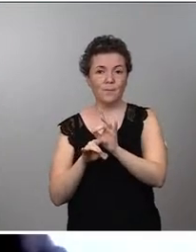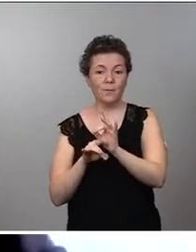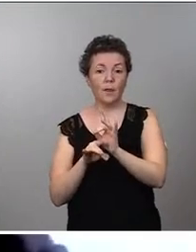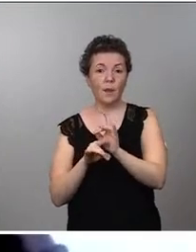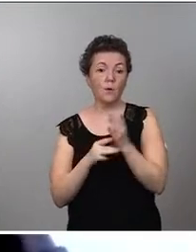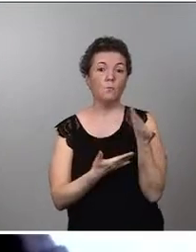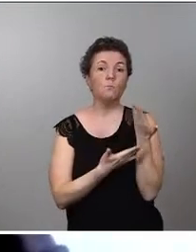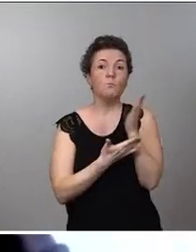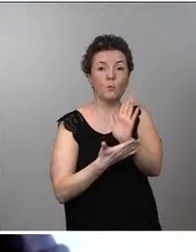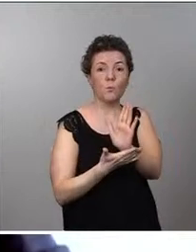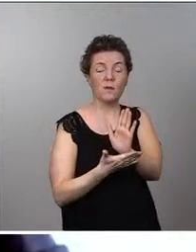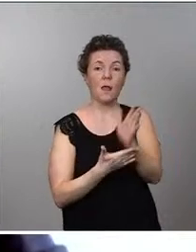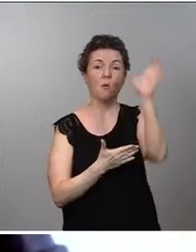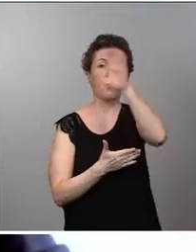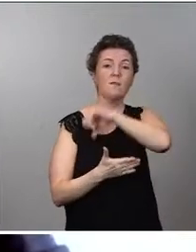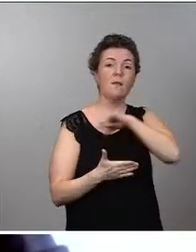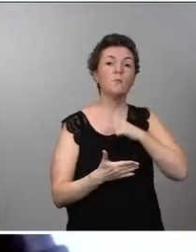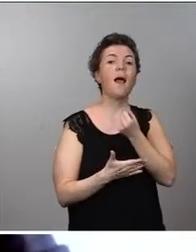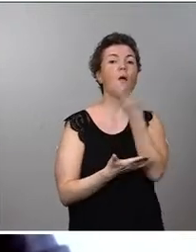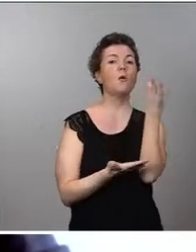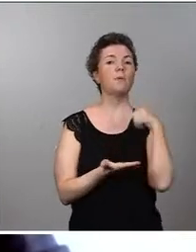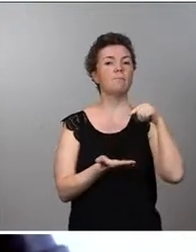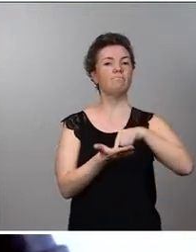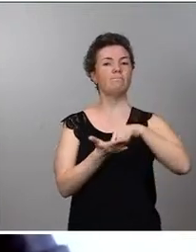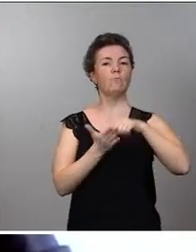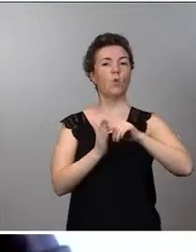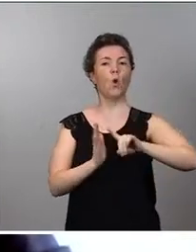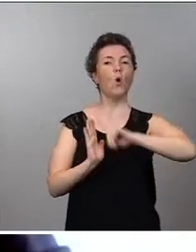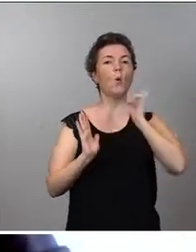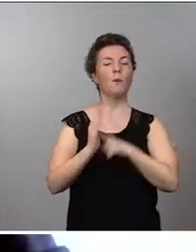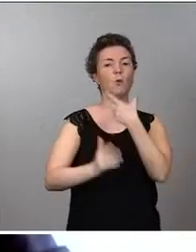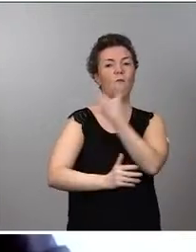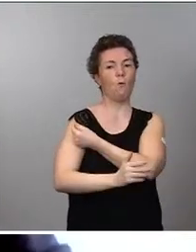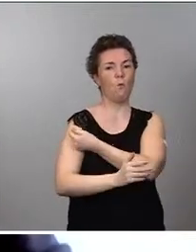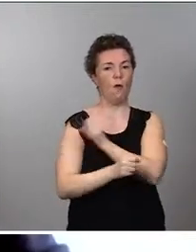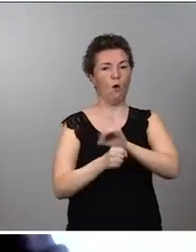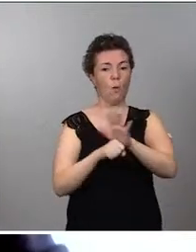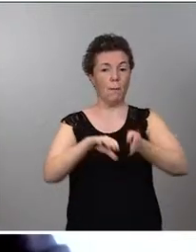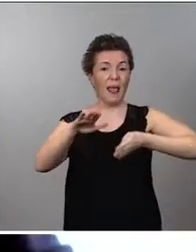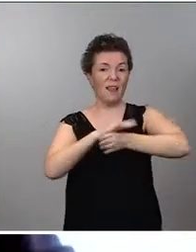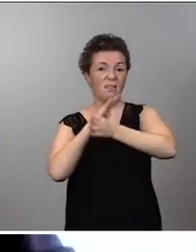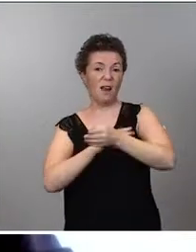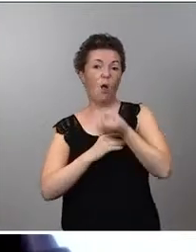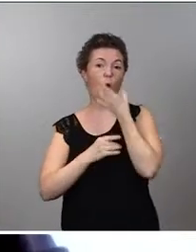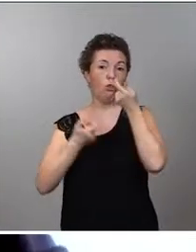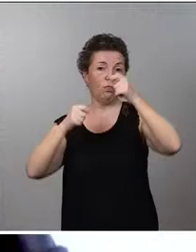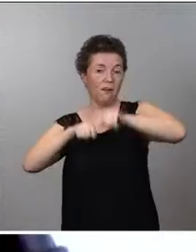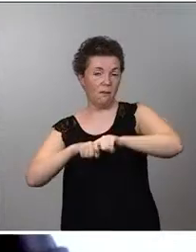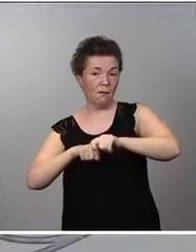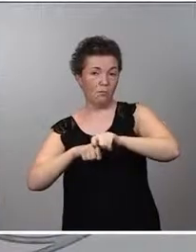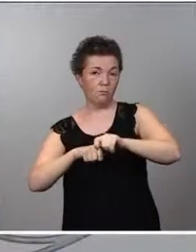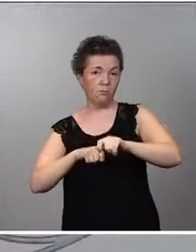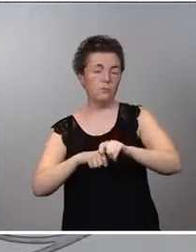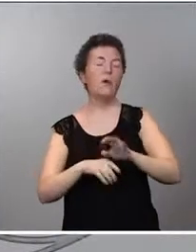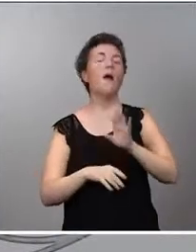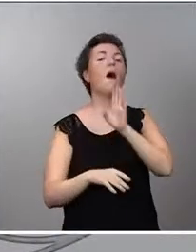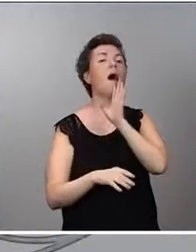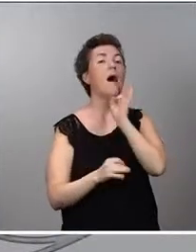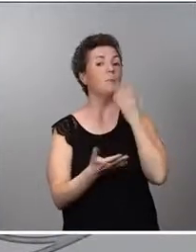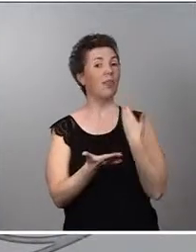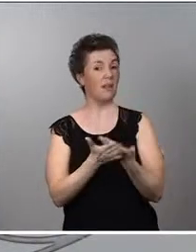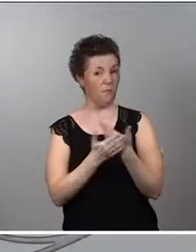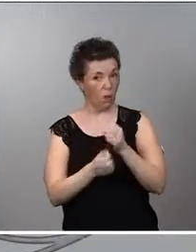están haciendo algunas comunidades de reclamar la pauta completa de la vacuna COVID para entrar en lugares de ocio cerrado. ¿Estás refiriendo al certificado COVID?